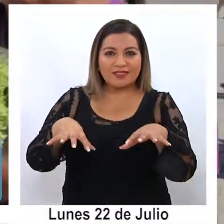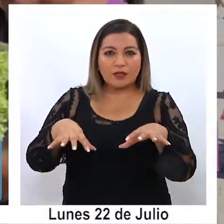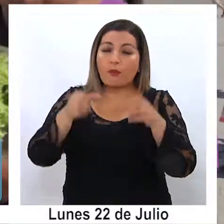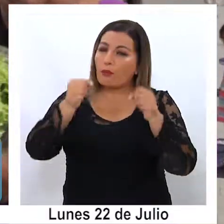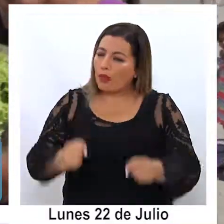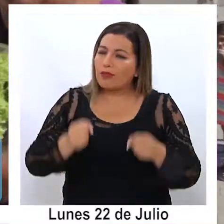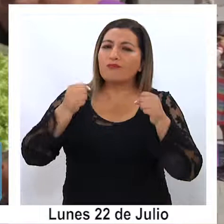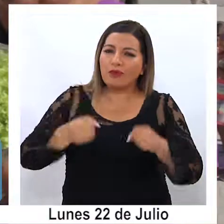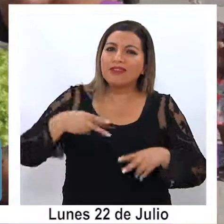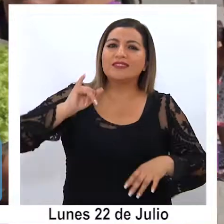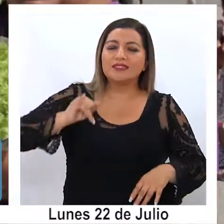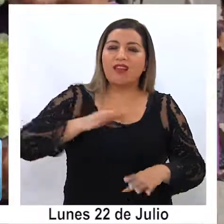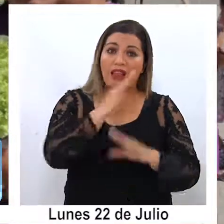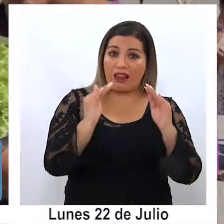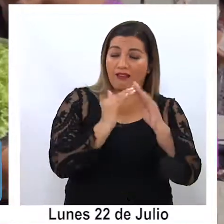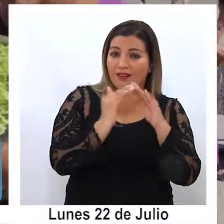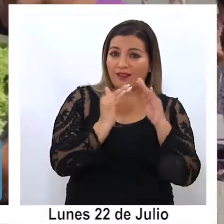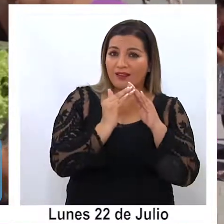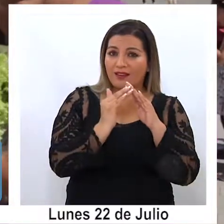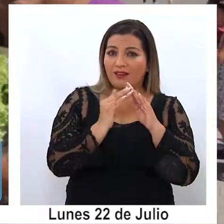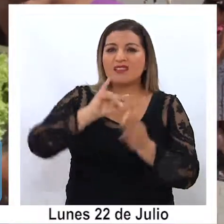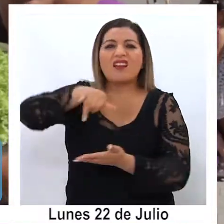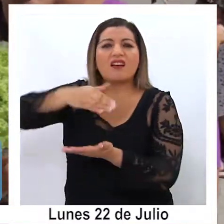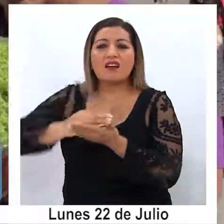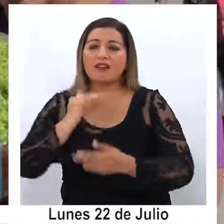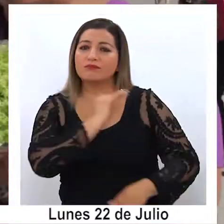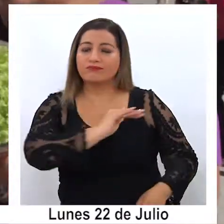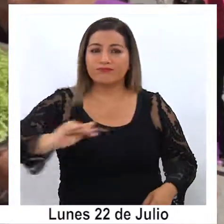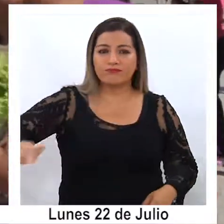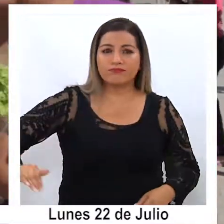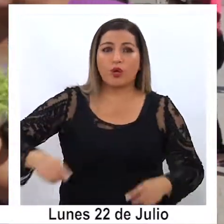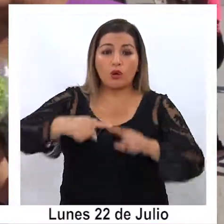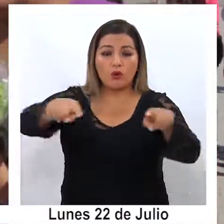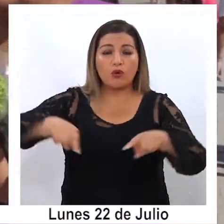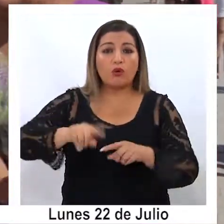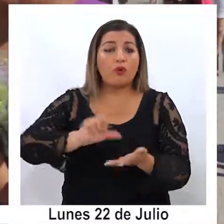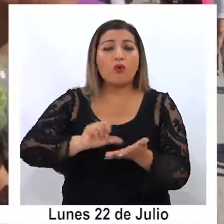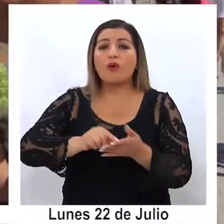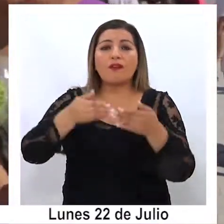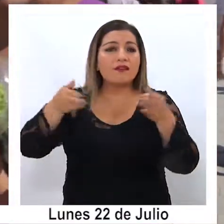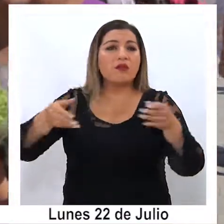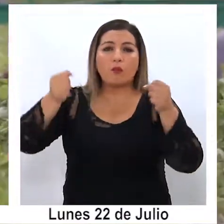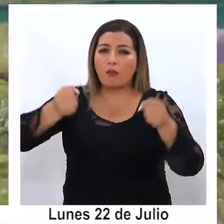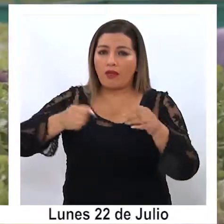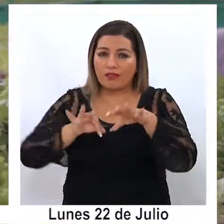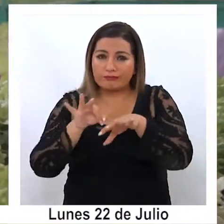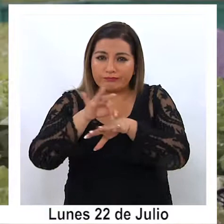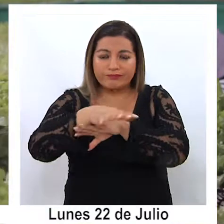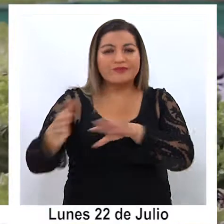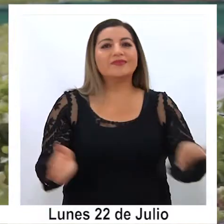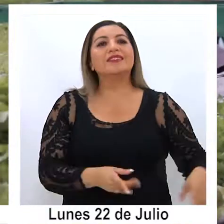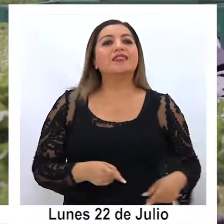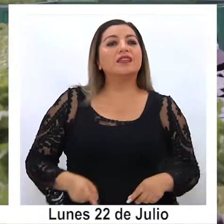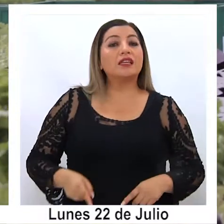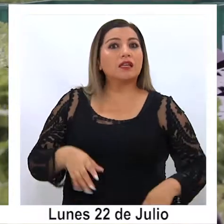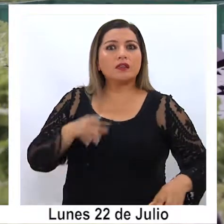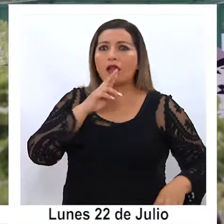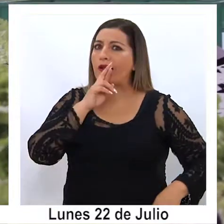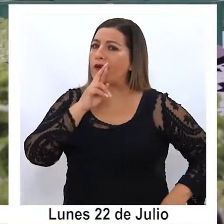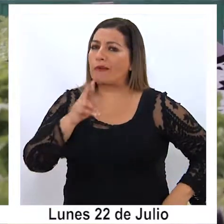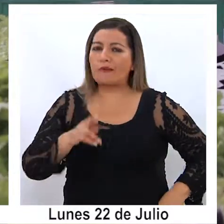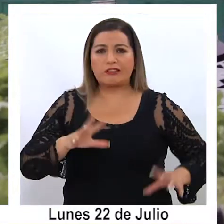actividad podemos, podemos en nuestras casas, en los jardines, en un espacio libre, podemos cultivar. Ante los positivos